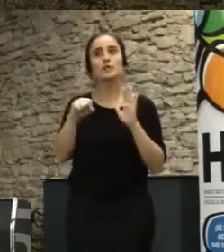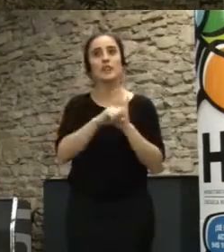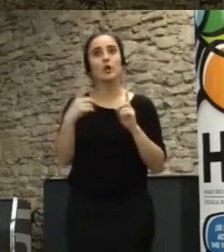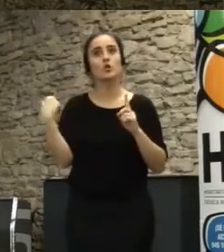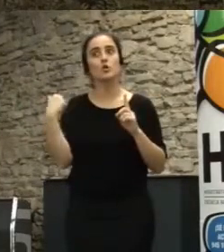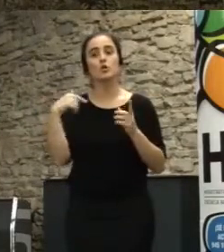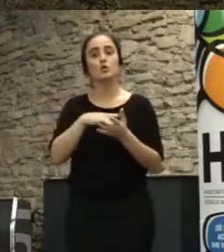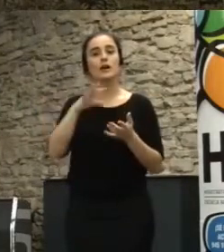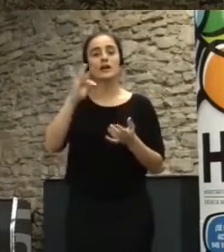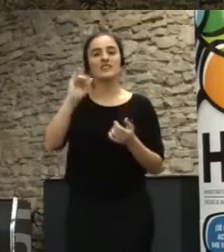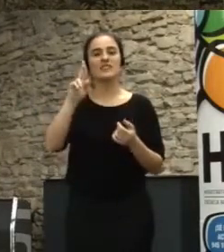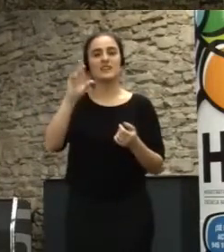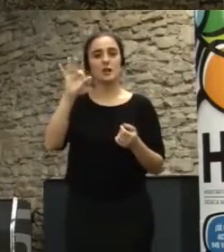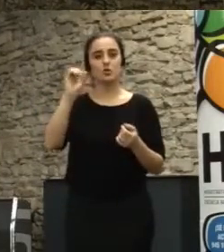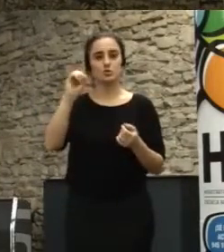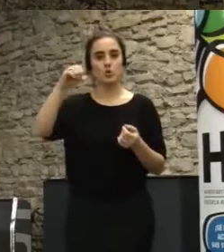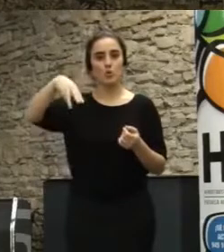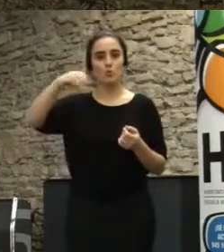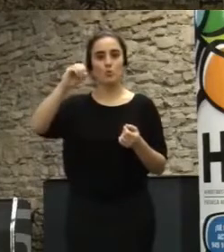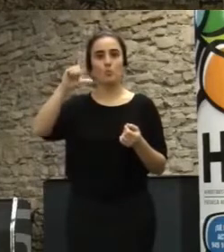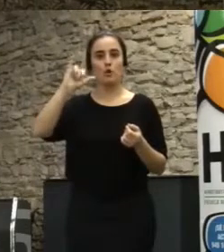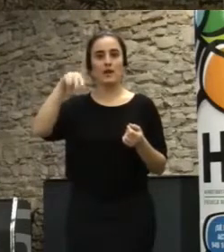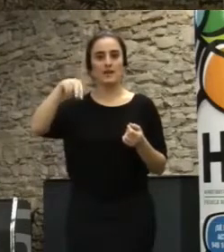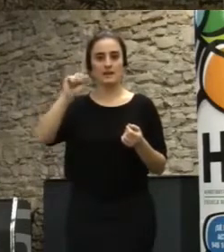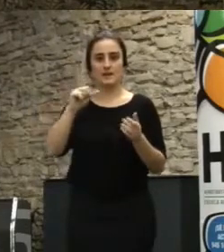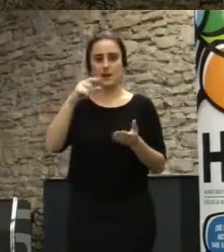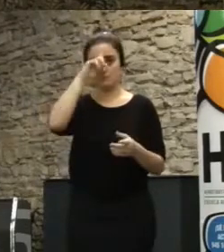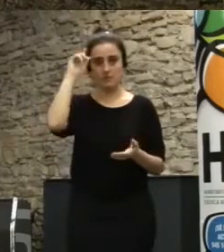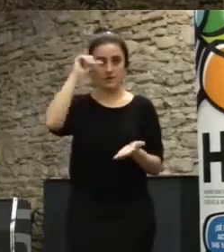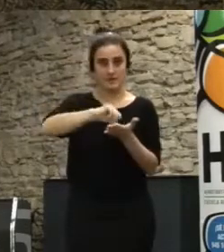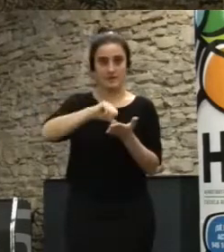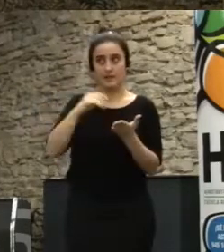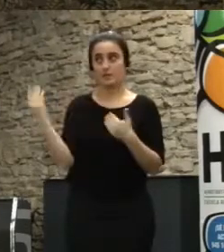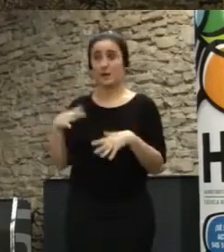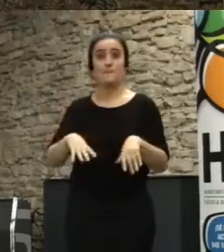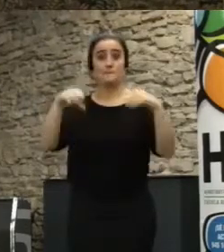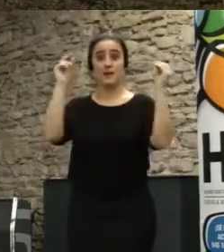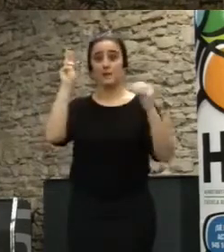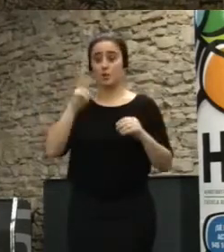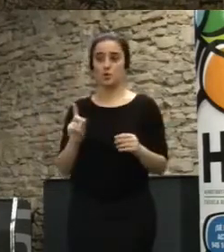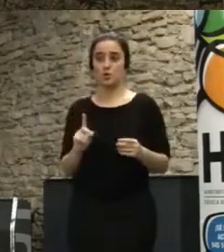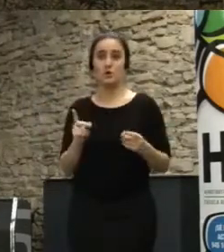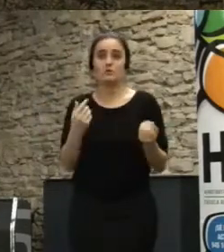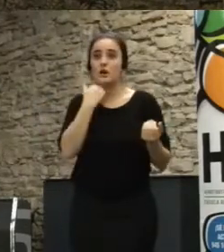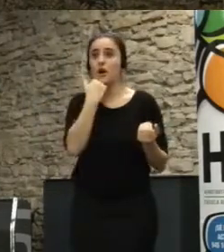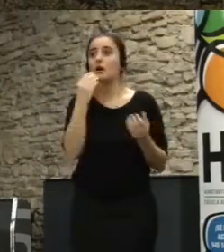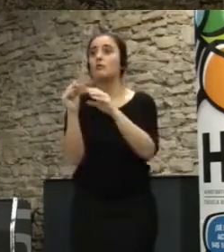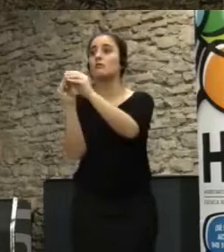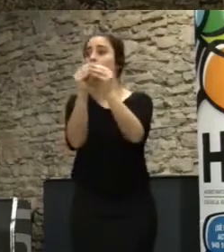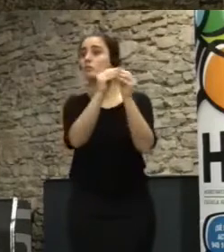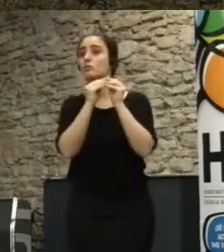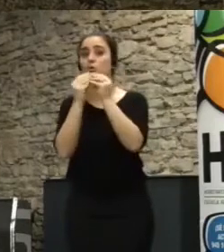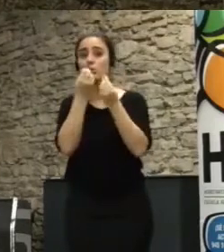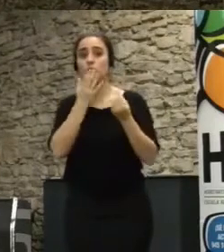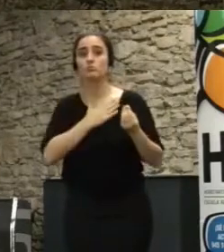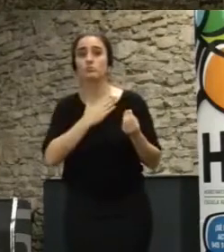Tirso Molina en el centro y bueno la invitación fue bueno, esto no es un palacio es un bien de todo el mundo y se abrió